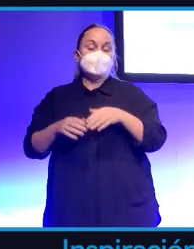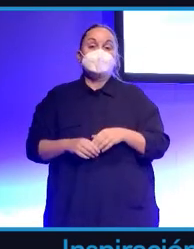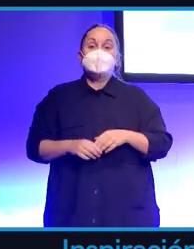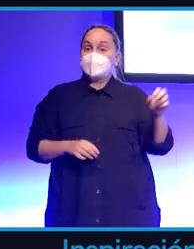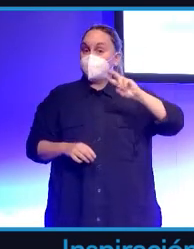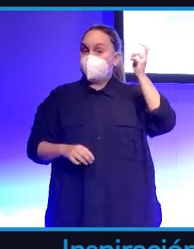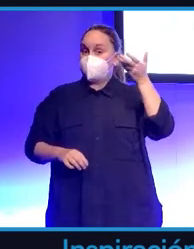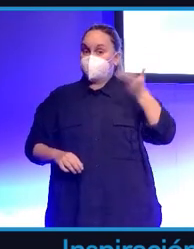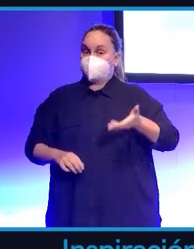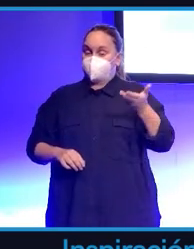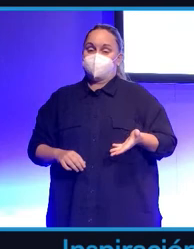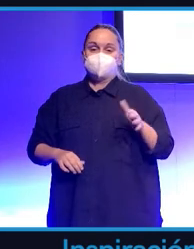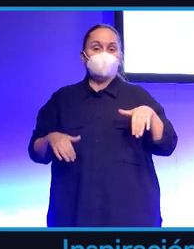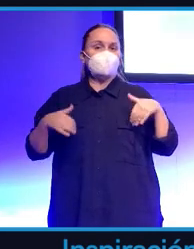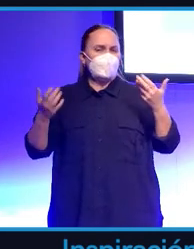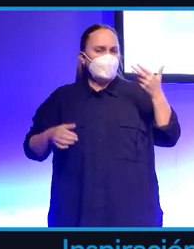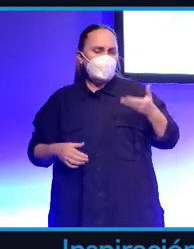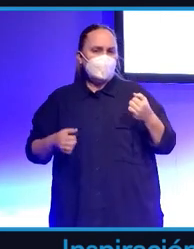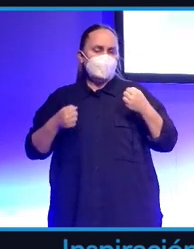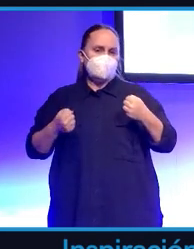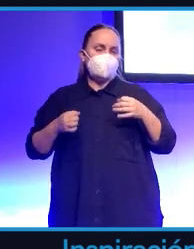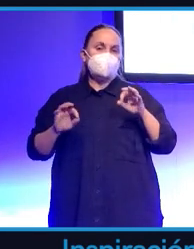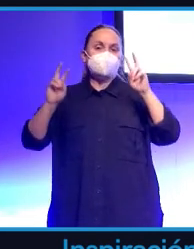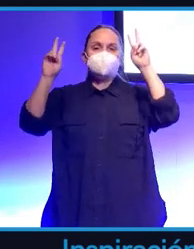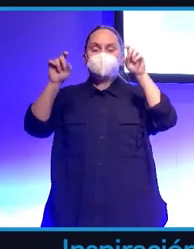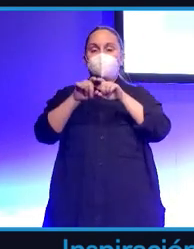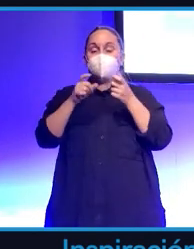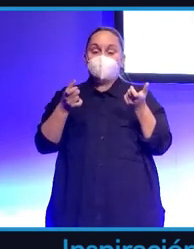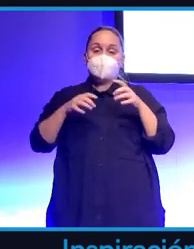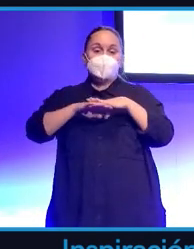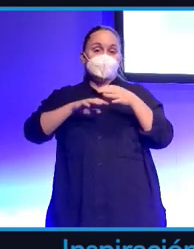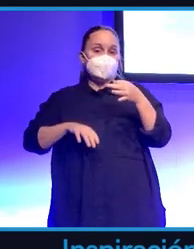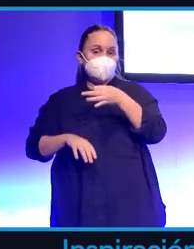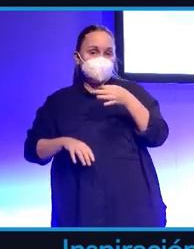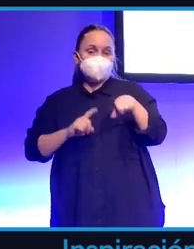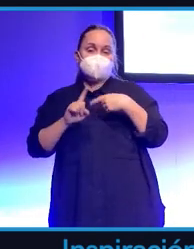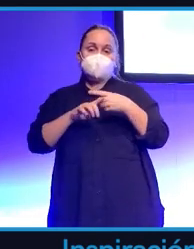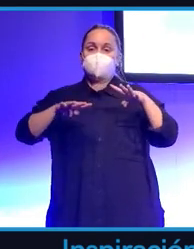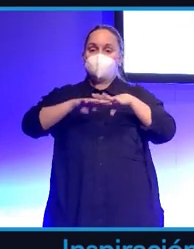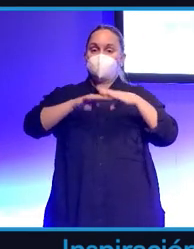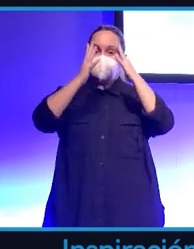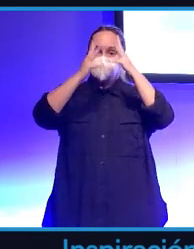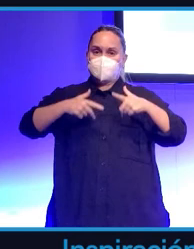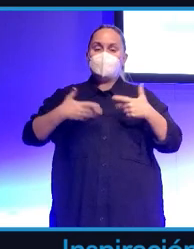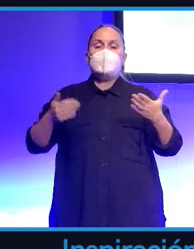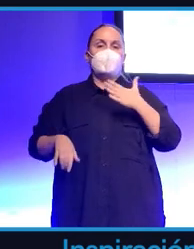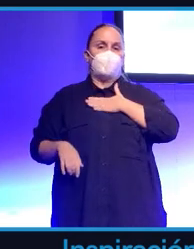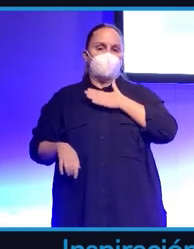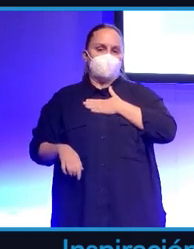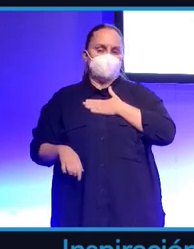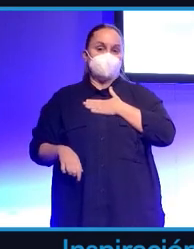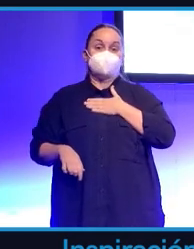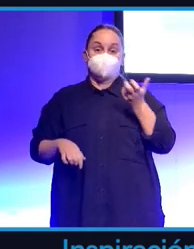Otro pilar importantísimo que es el que mezcla también un poco el tema de criptomonedas y todo el tema de blockchain es la propiedad en